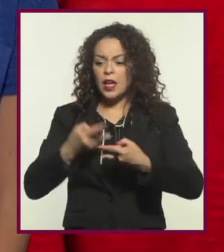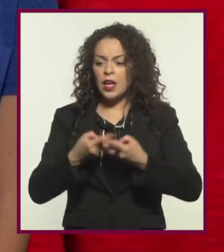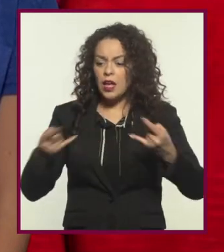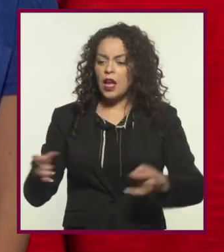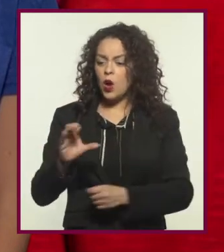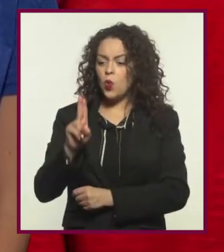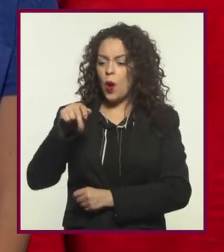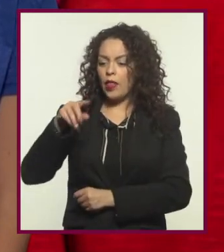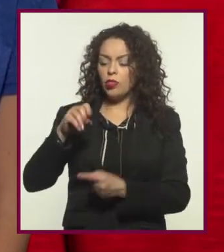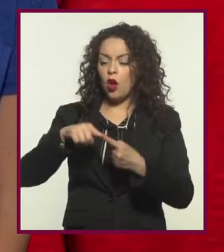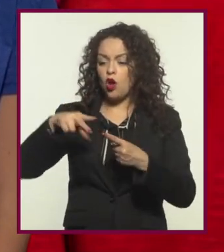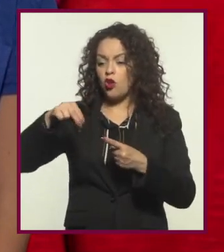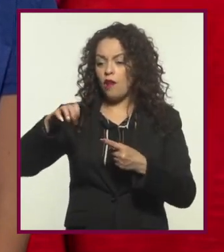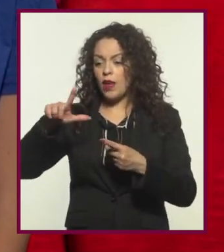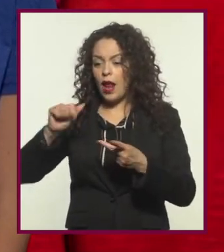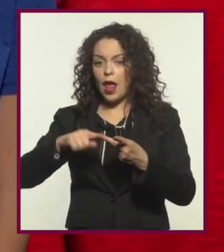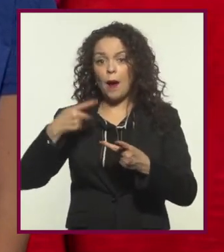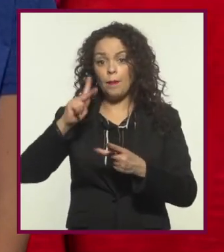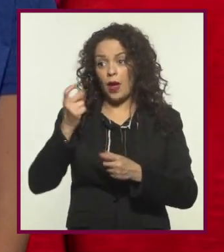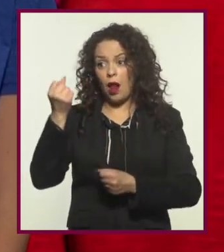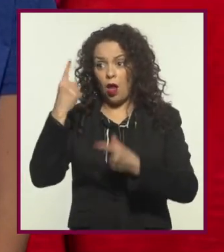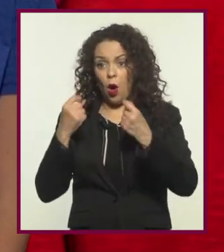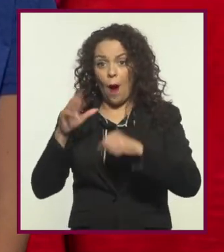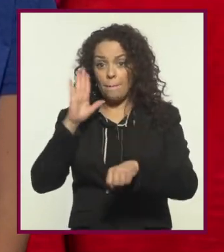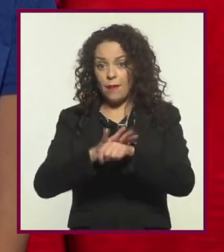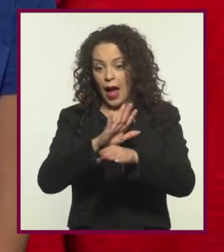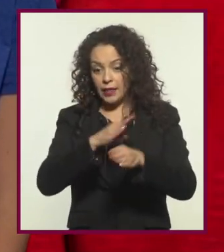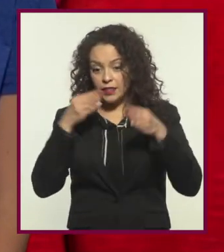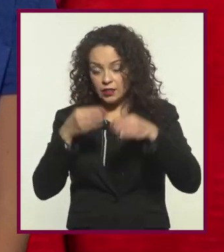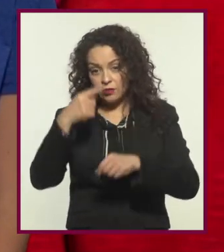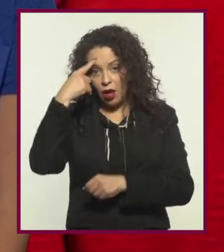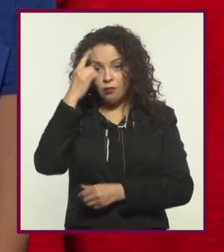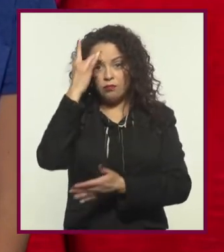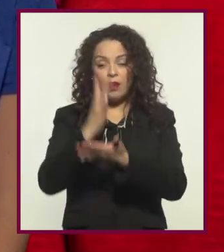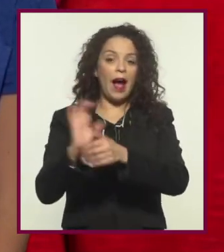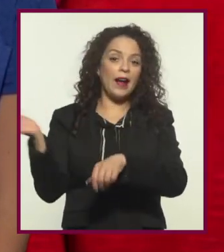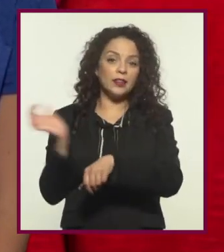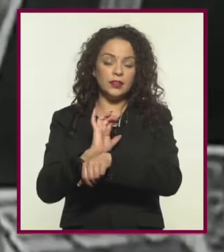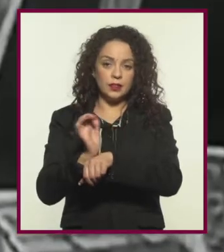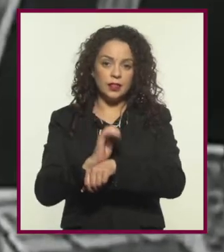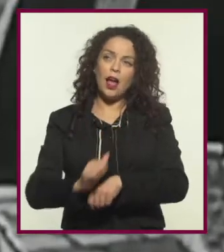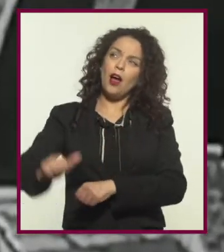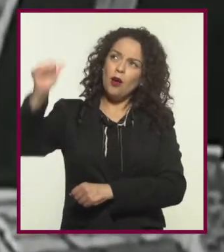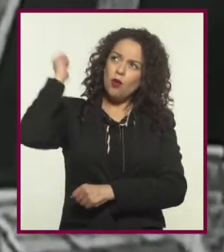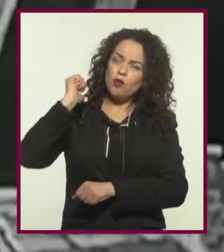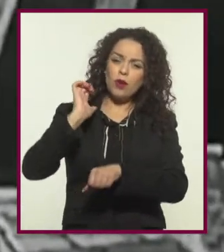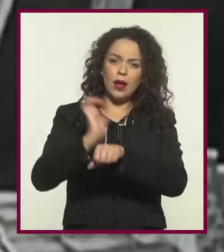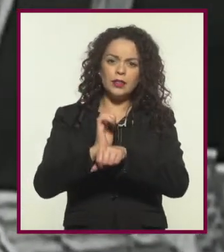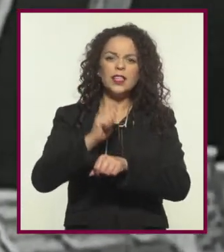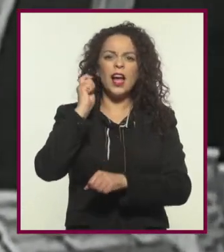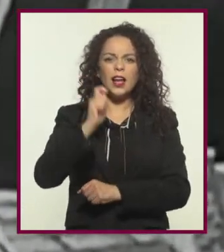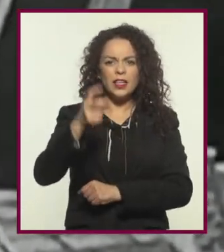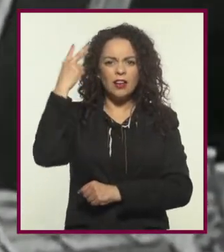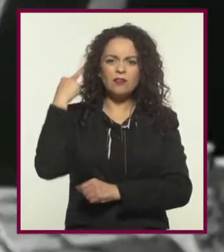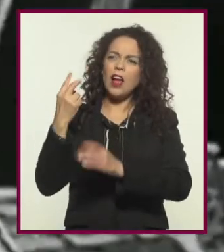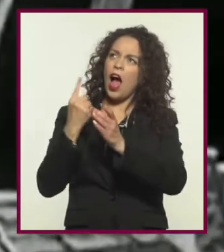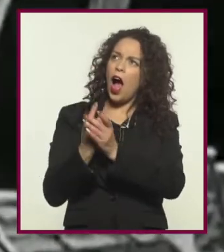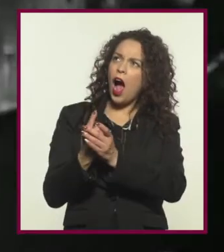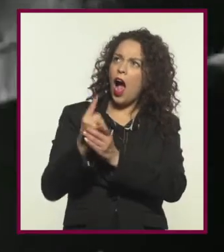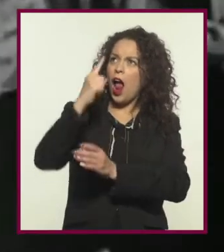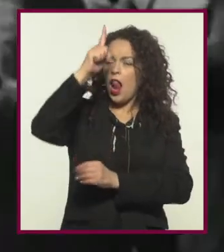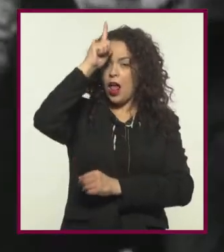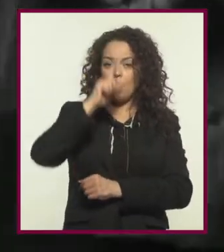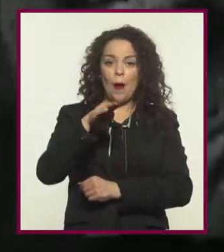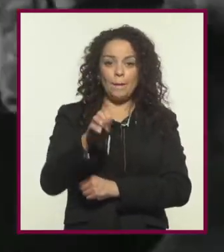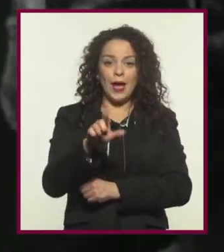novelas, aunque hay algunas películas con guiones escritos específicamente para la gran pantalla. Del cine primitivo hay que hablar del viaje a la